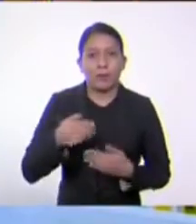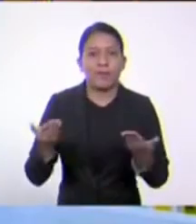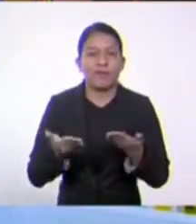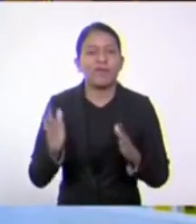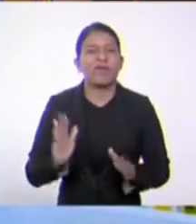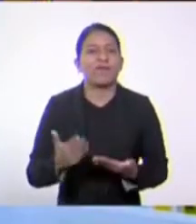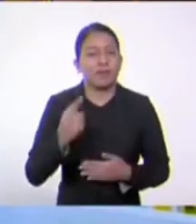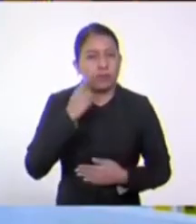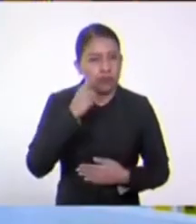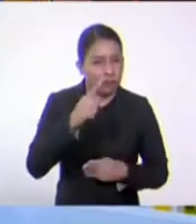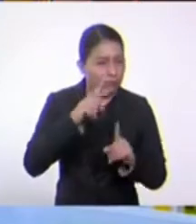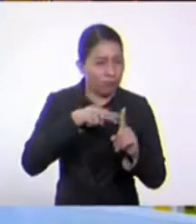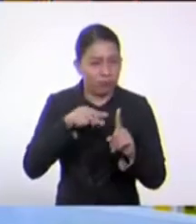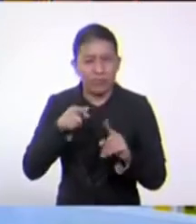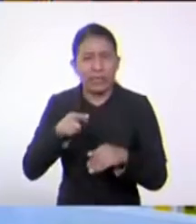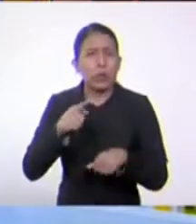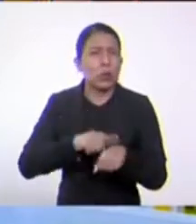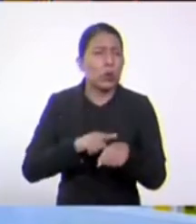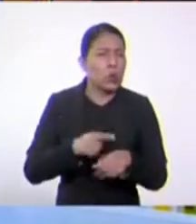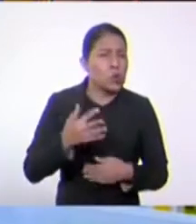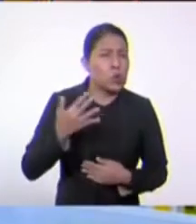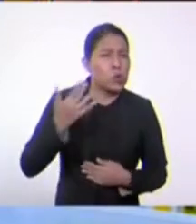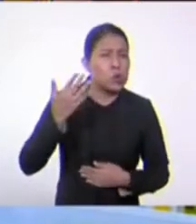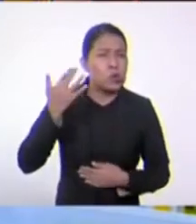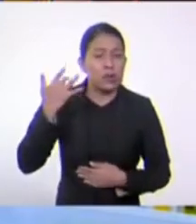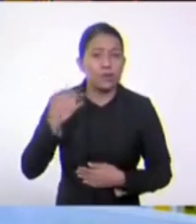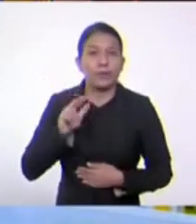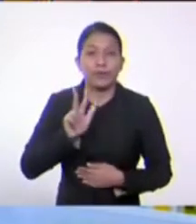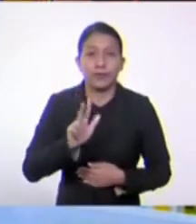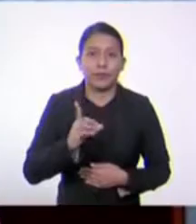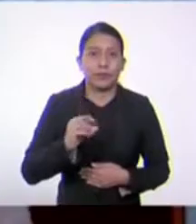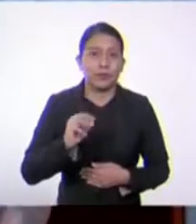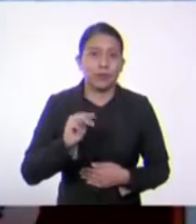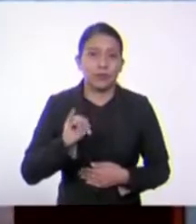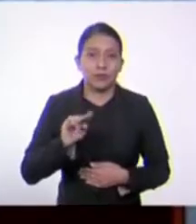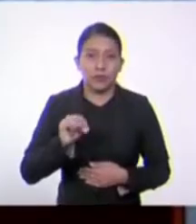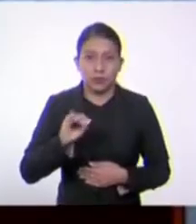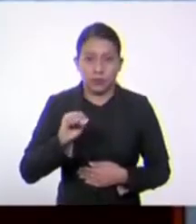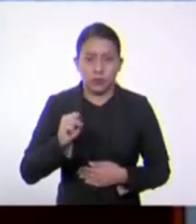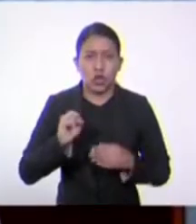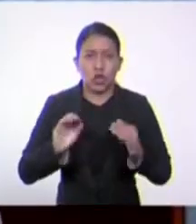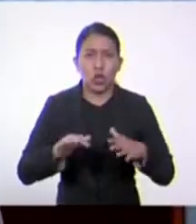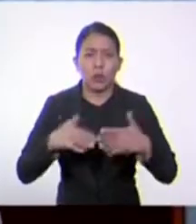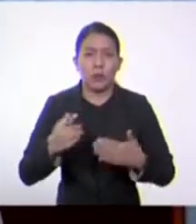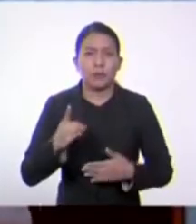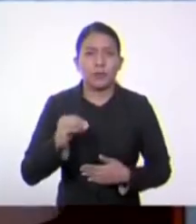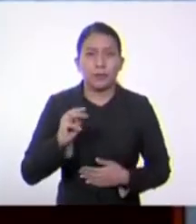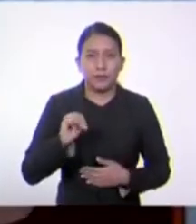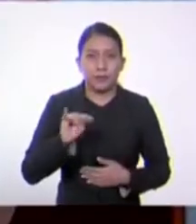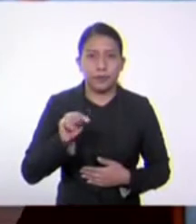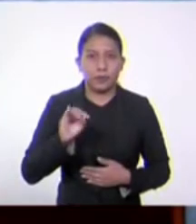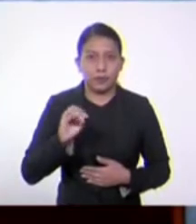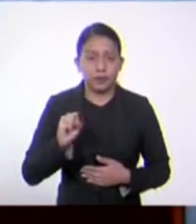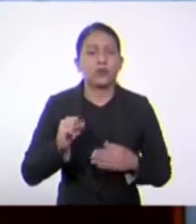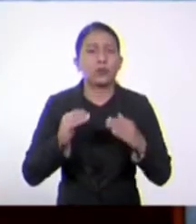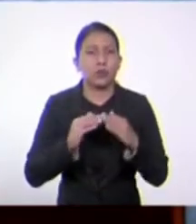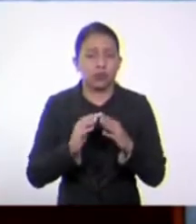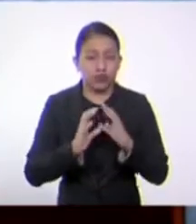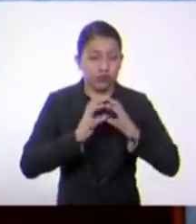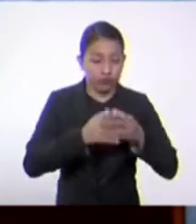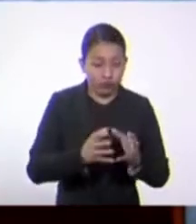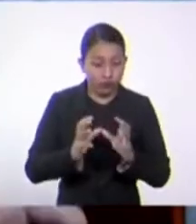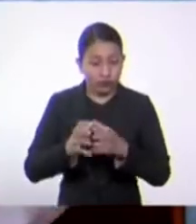recorrido a través de los dominios, los tres dominios que existen, y cómo los dominios también agrupan los